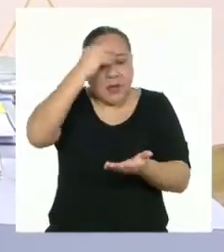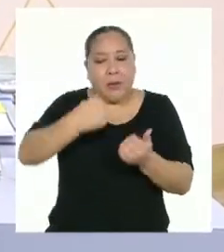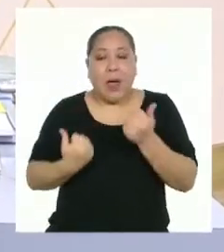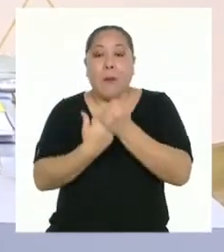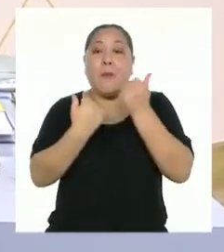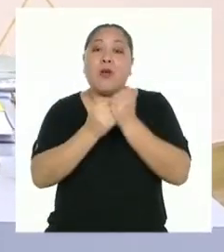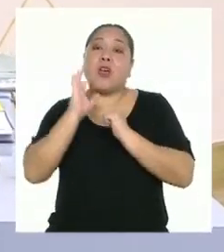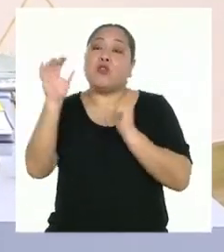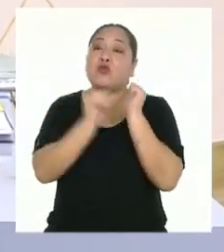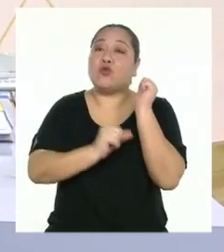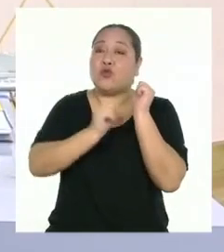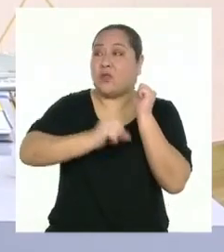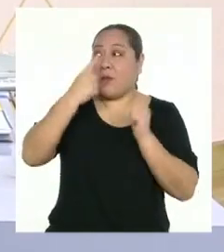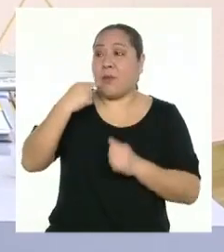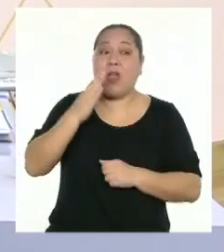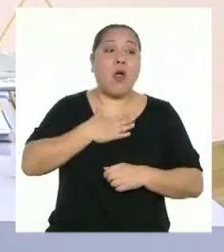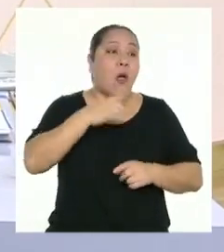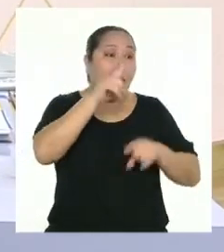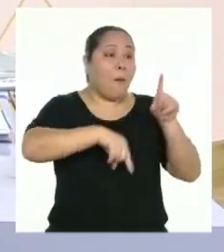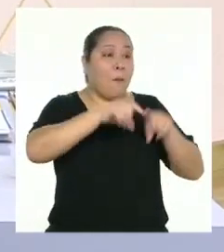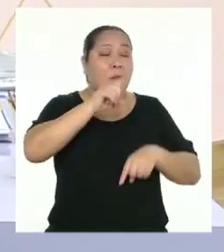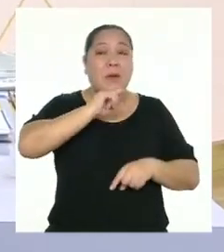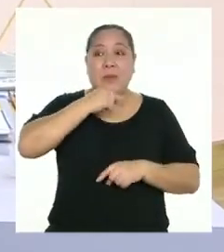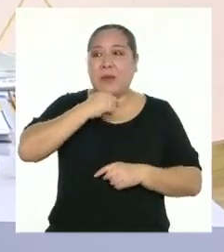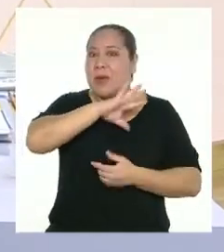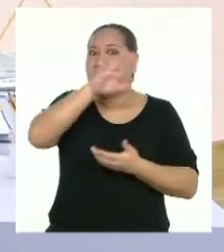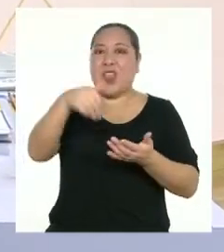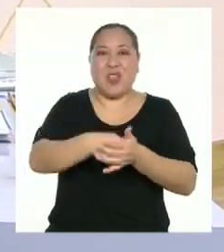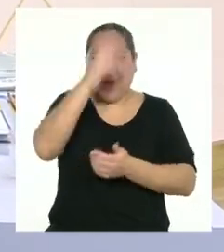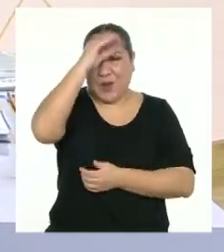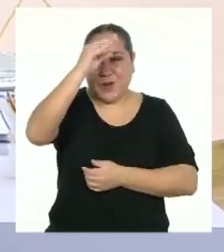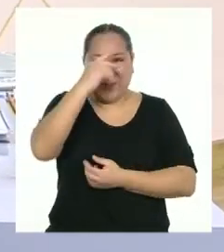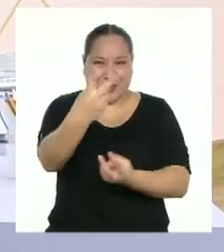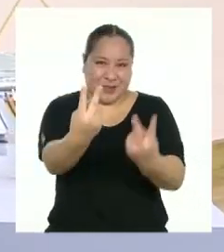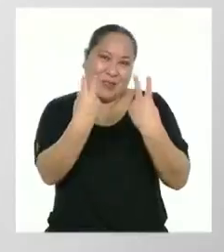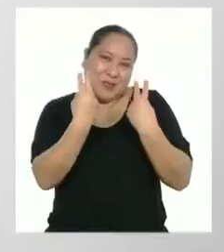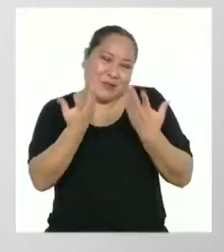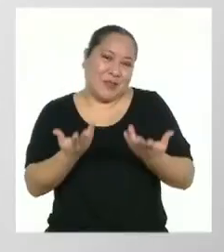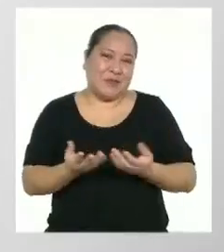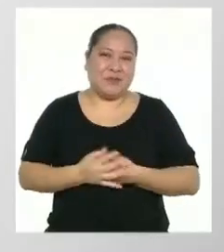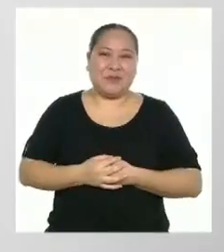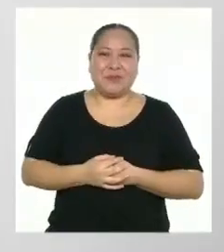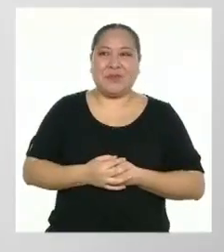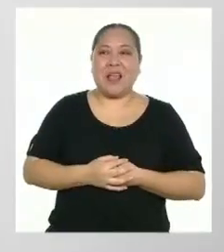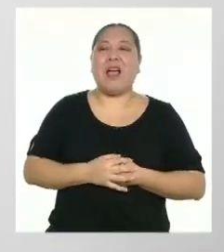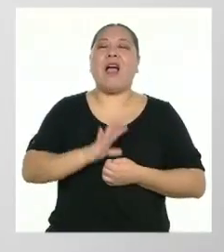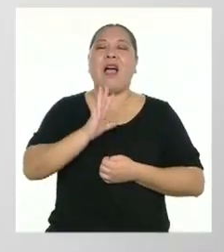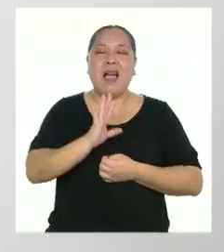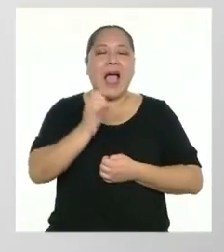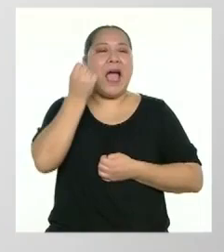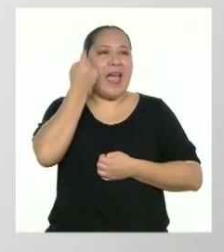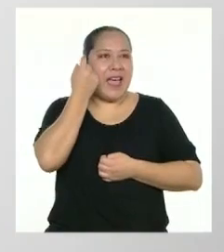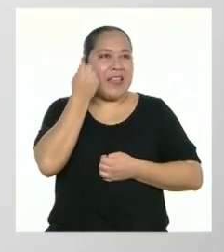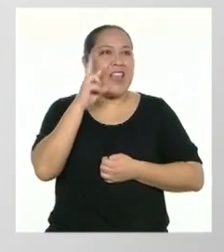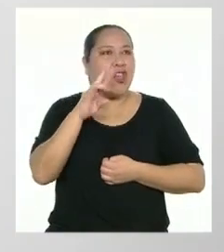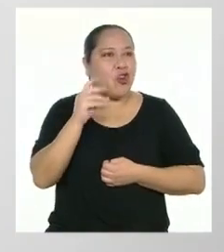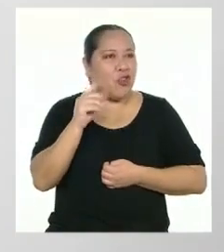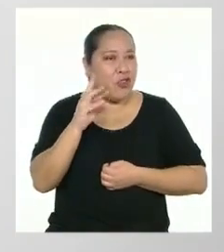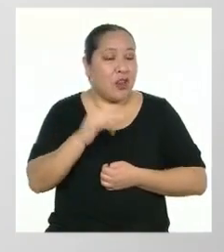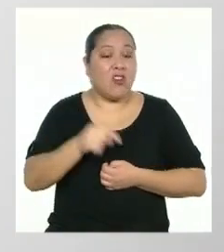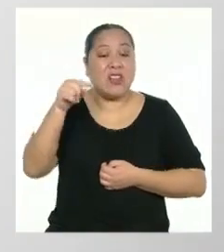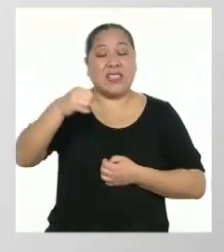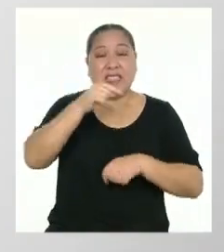a mi prima y, por supuesto, a todas las chicas y chicos que nos ven en esta etapa. Entiendo, Rodrigo. La